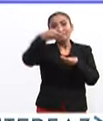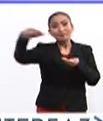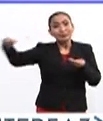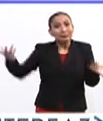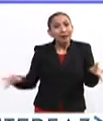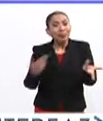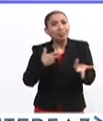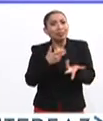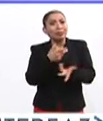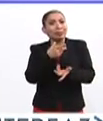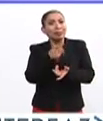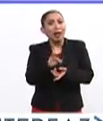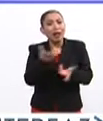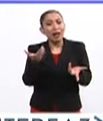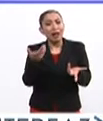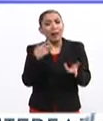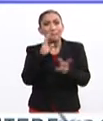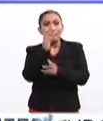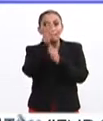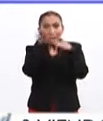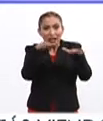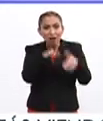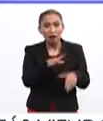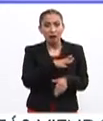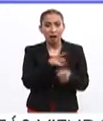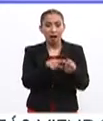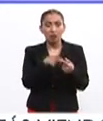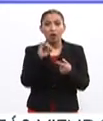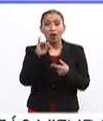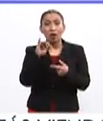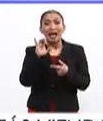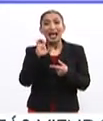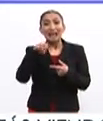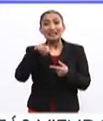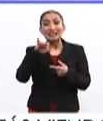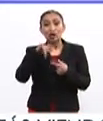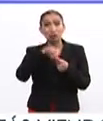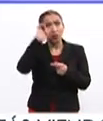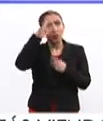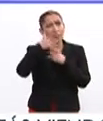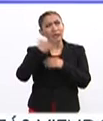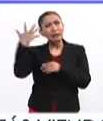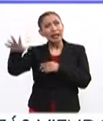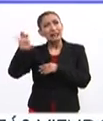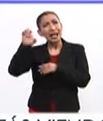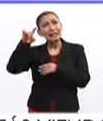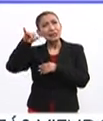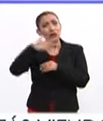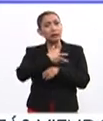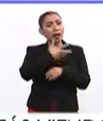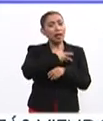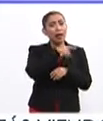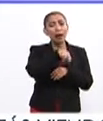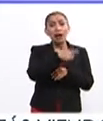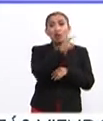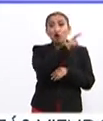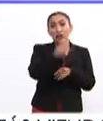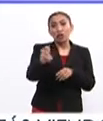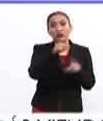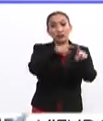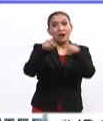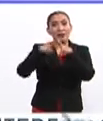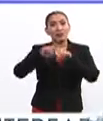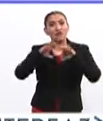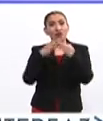por ejemplo, de la especie de pinos o de encinos, Europa tiene 10 encinos y México tiene casi 200